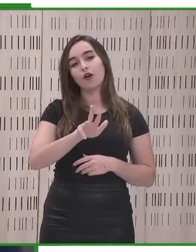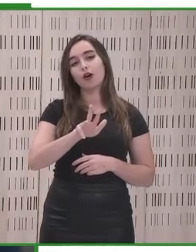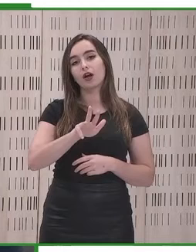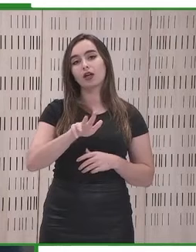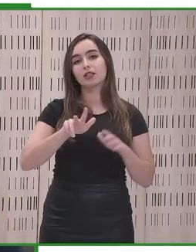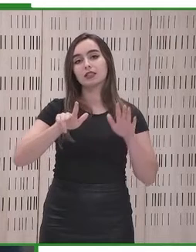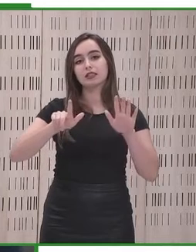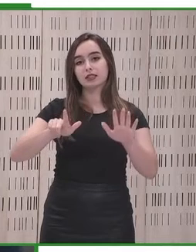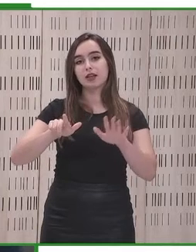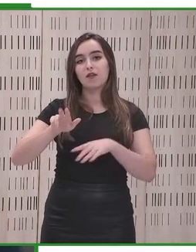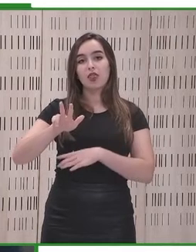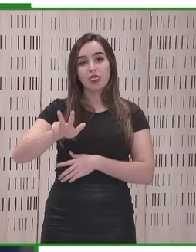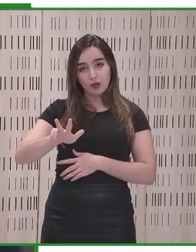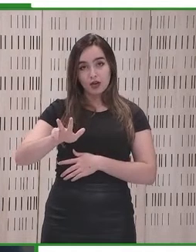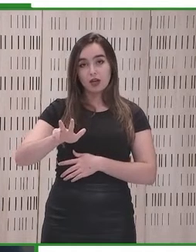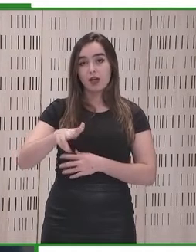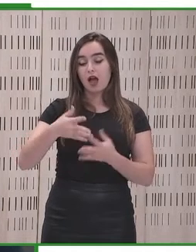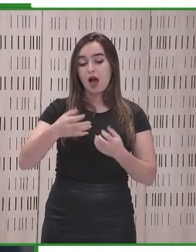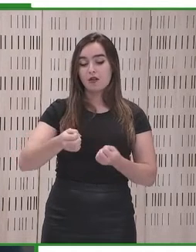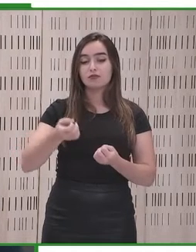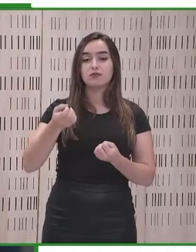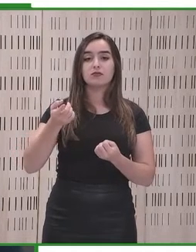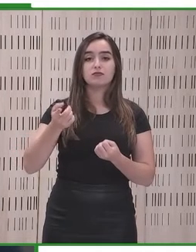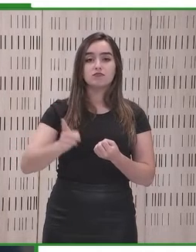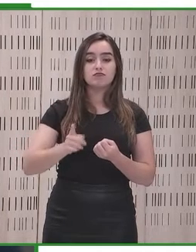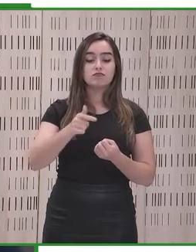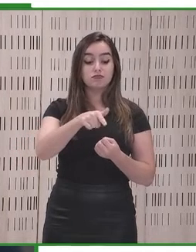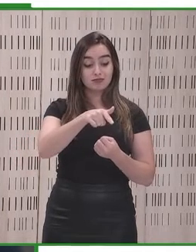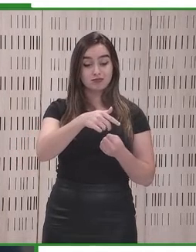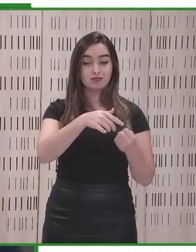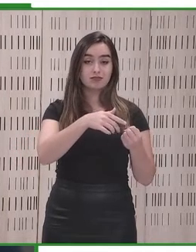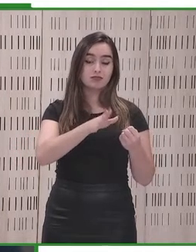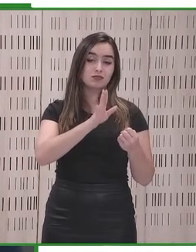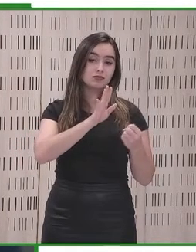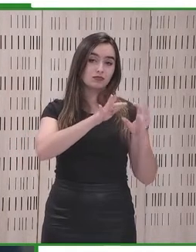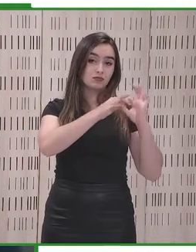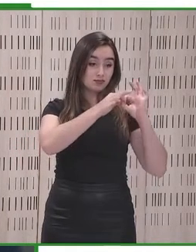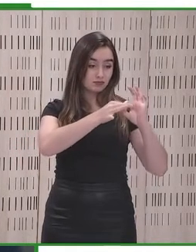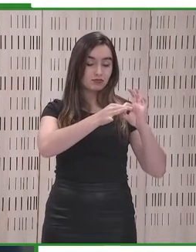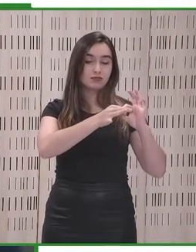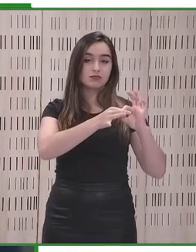elaborado un mandato número 4-0-3